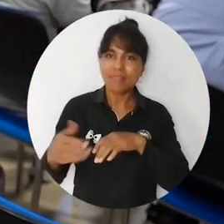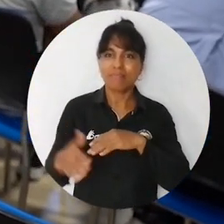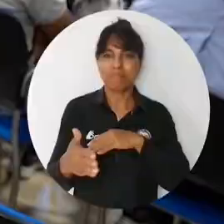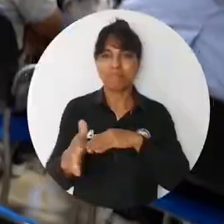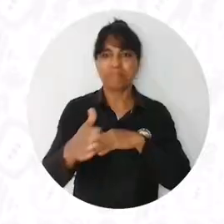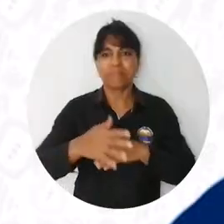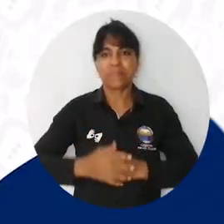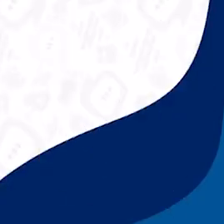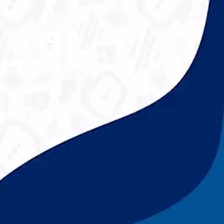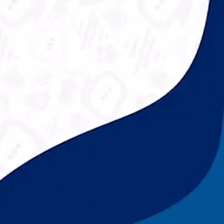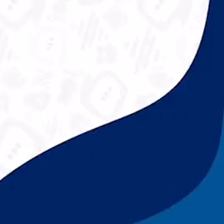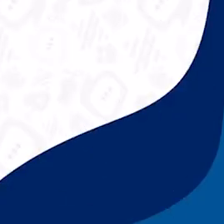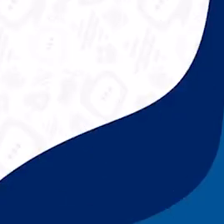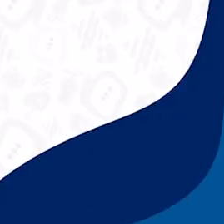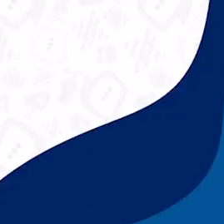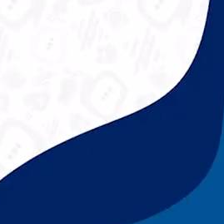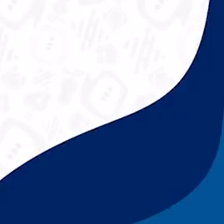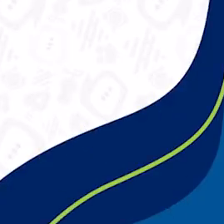Territorios Pesqueros.